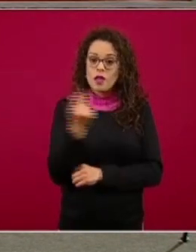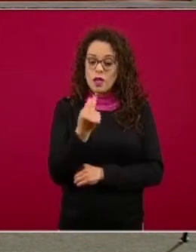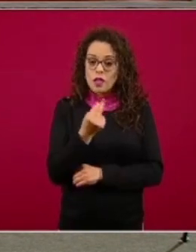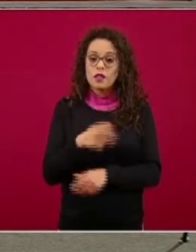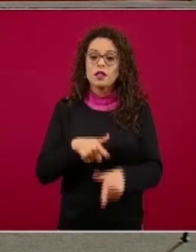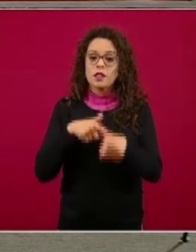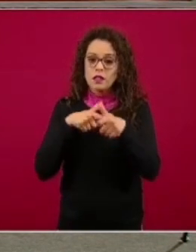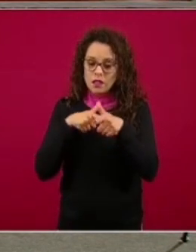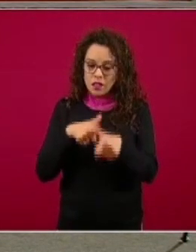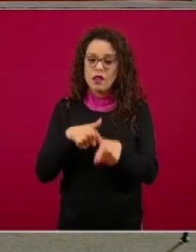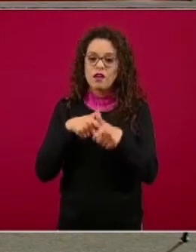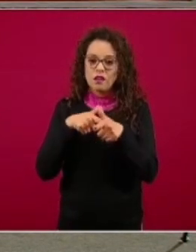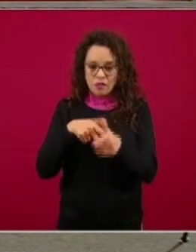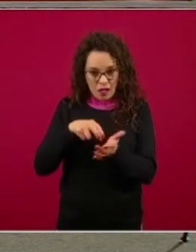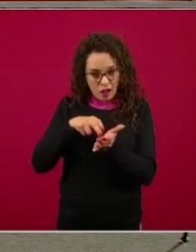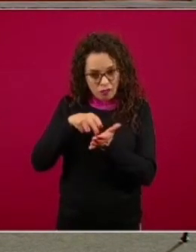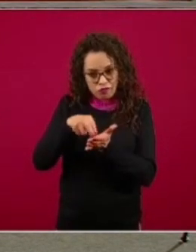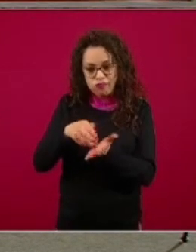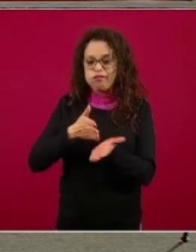Gracias.